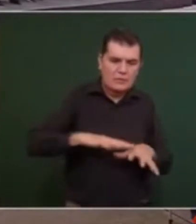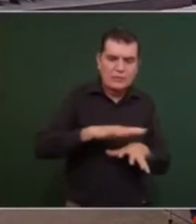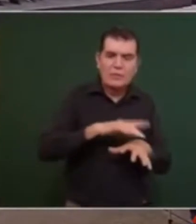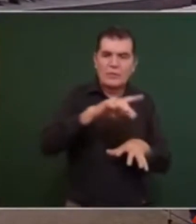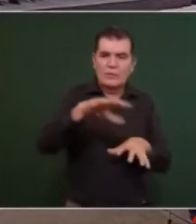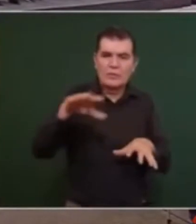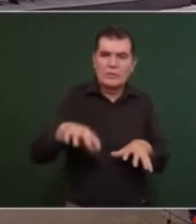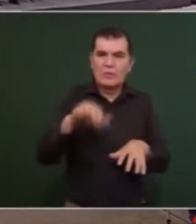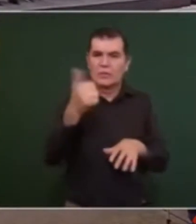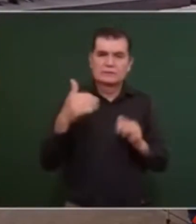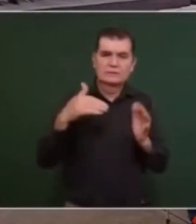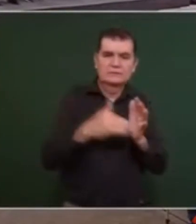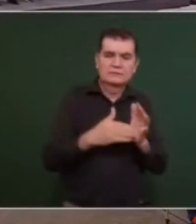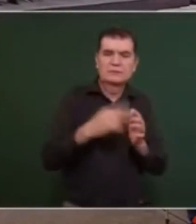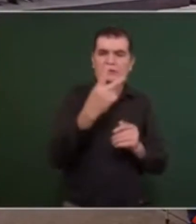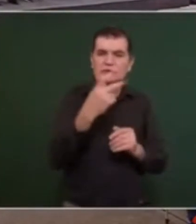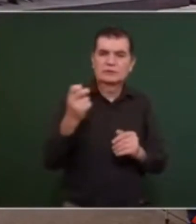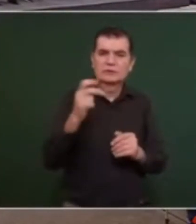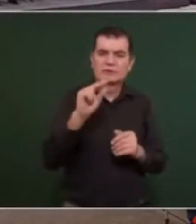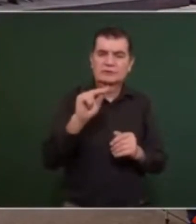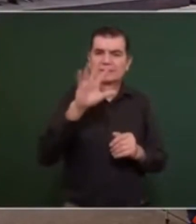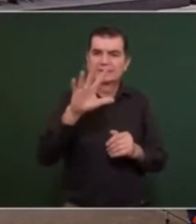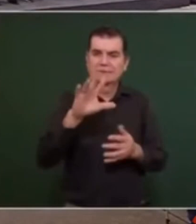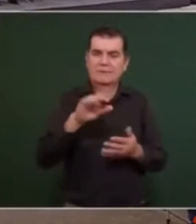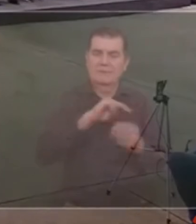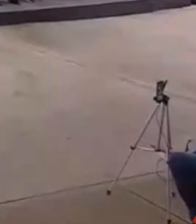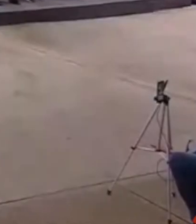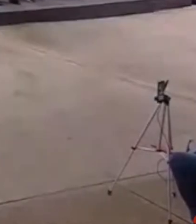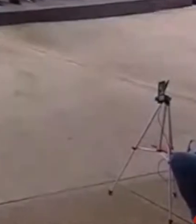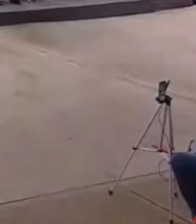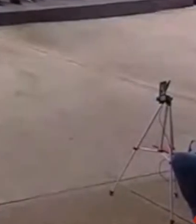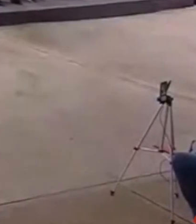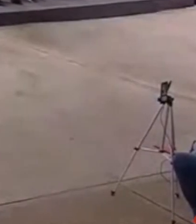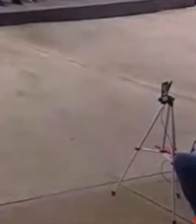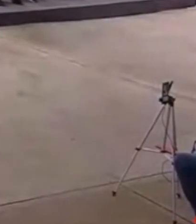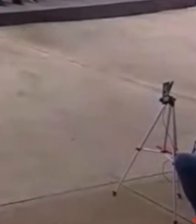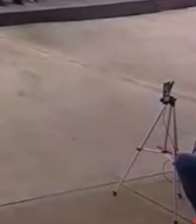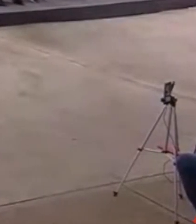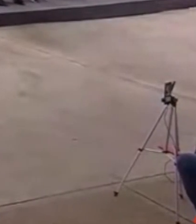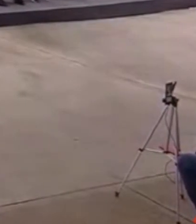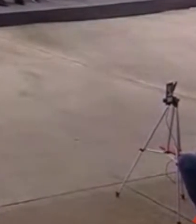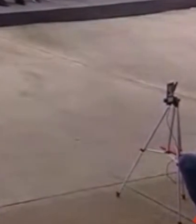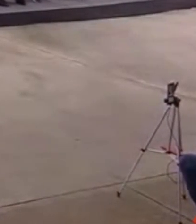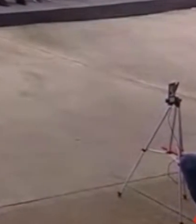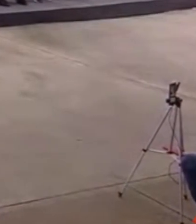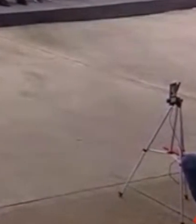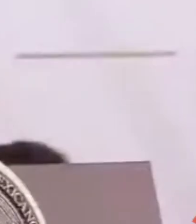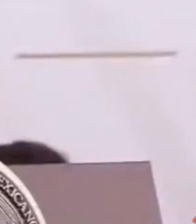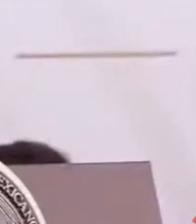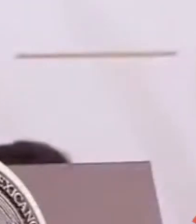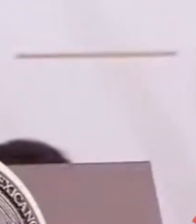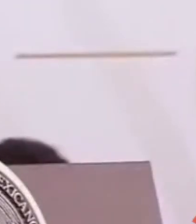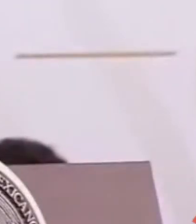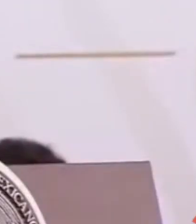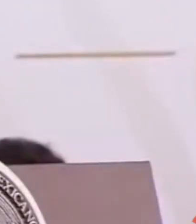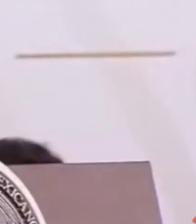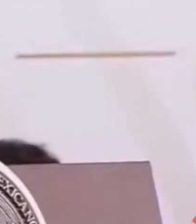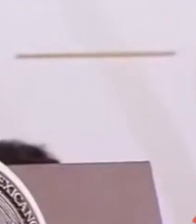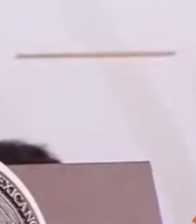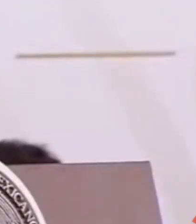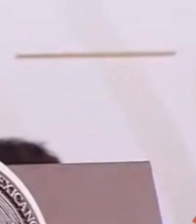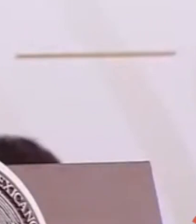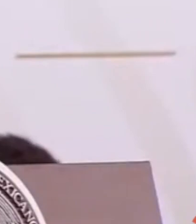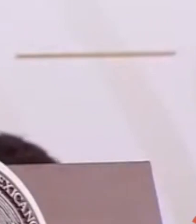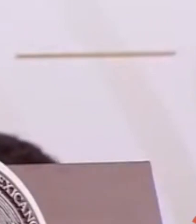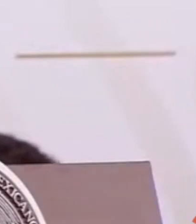en 11.285 metros en Acapulco y 970 metros en Coyuca de Benítez,